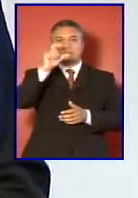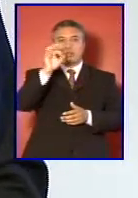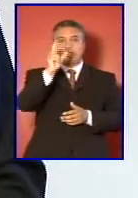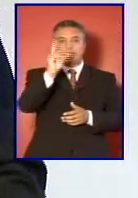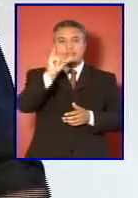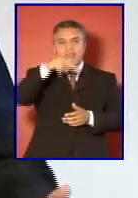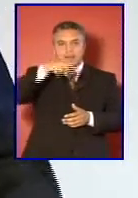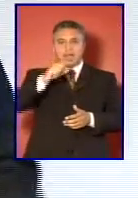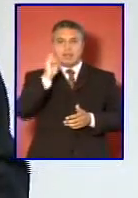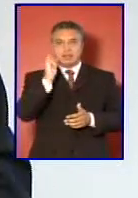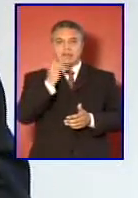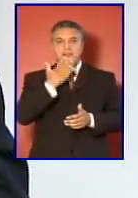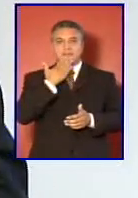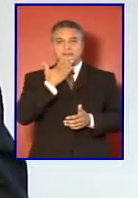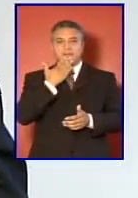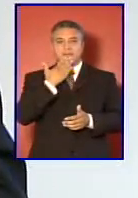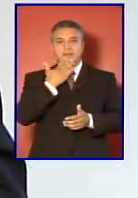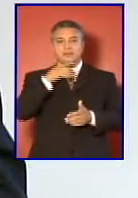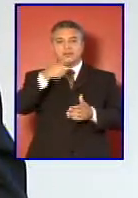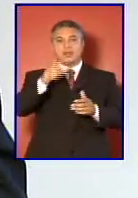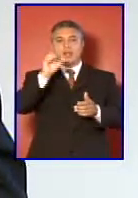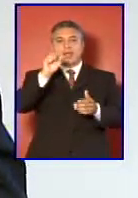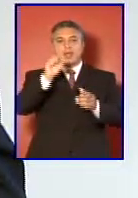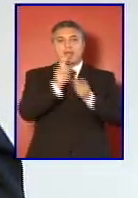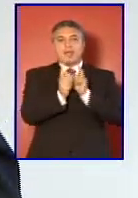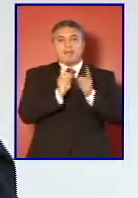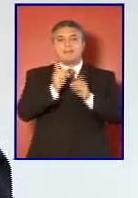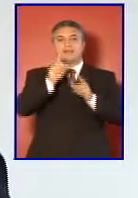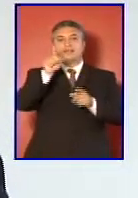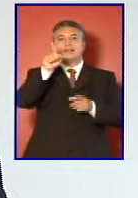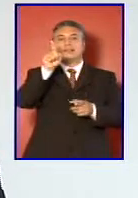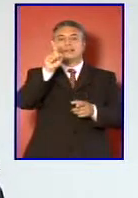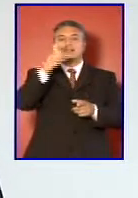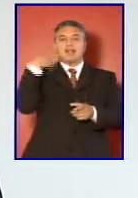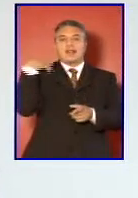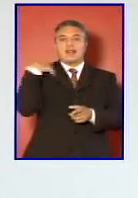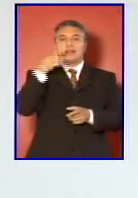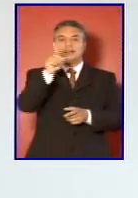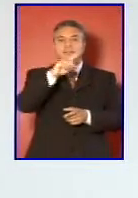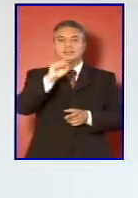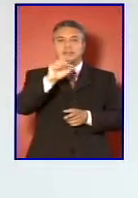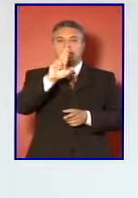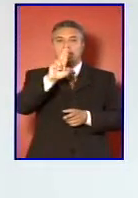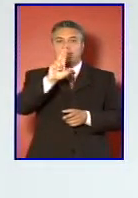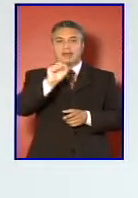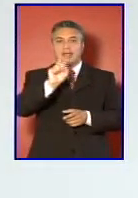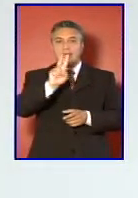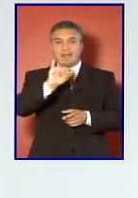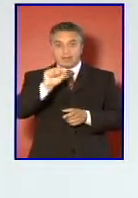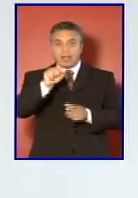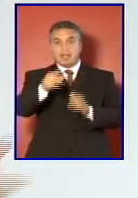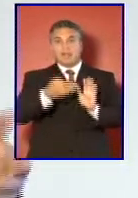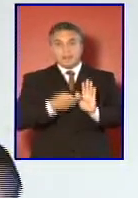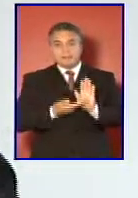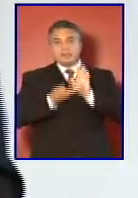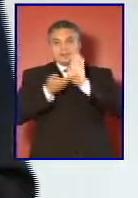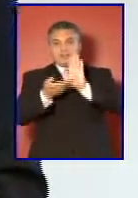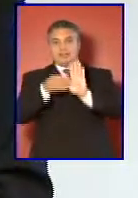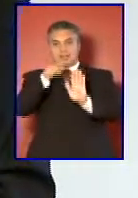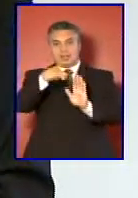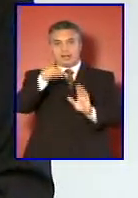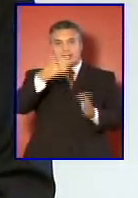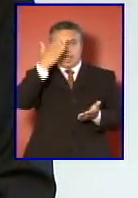y al general Sarabia, presentar este proyecto en agosto